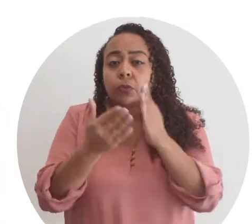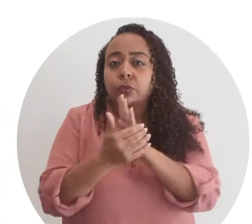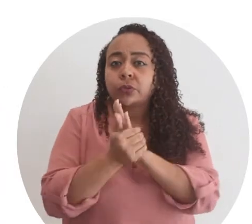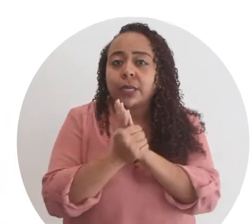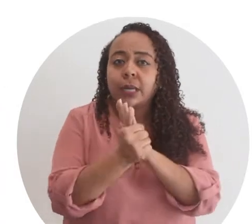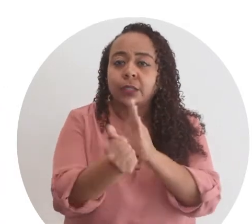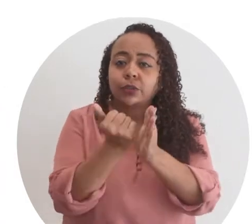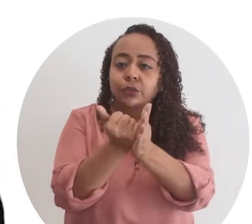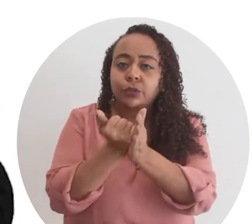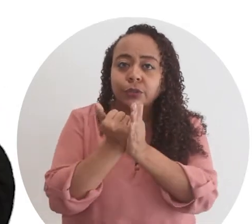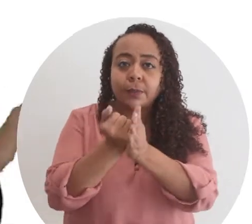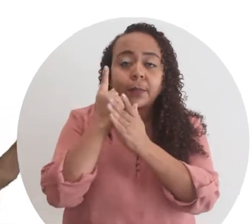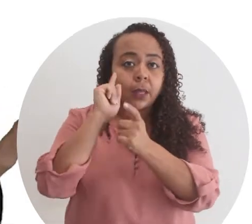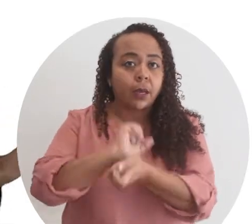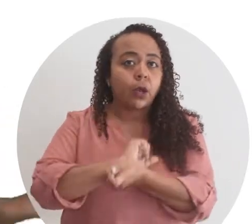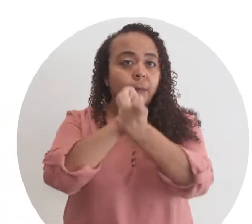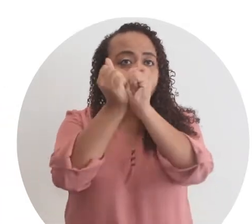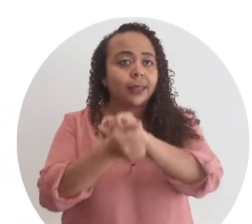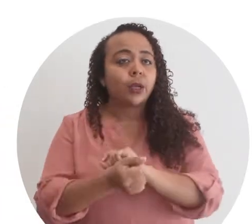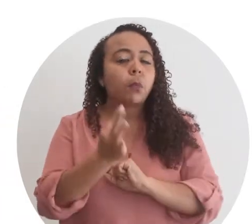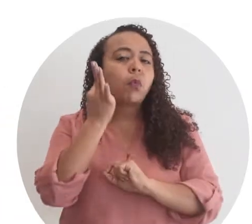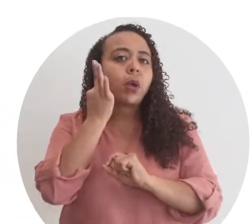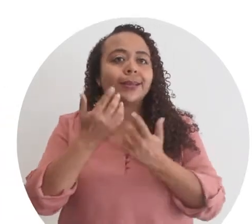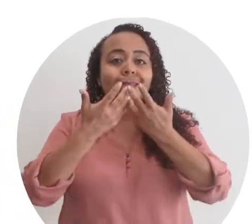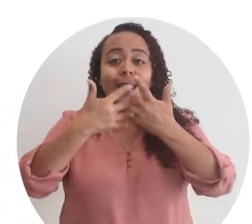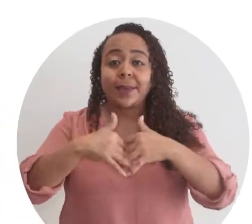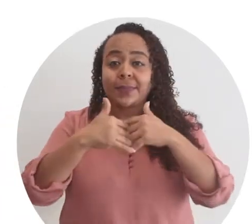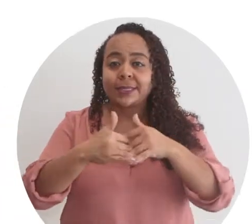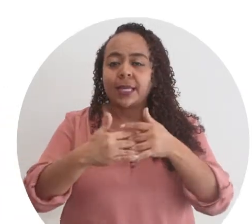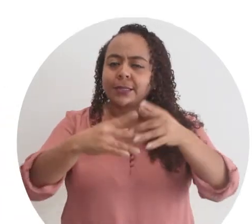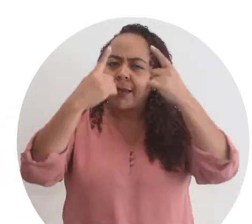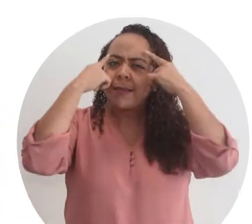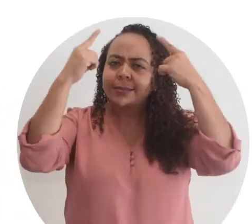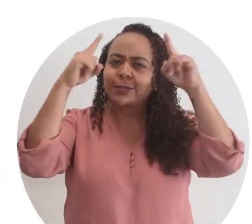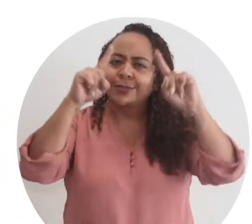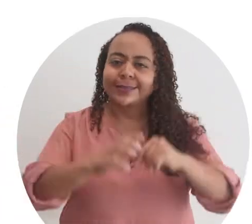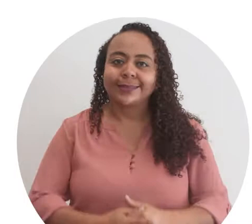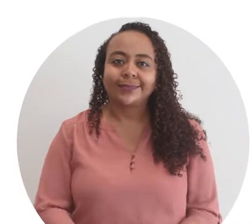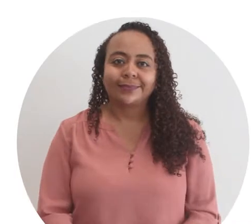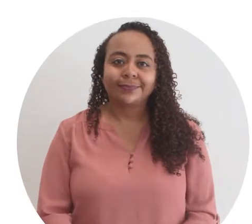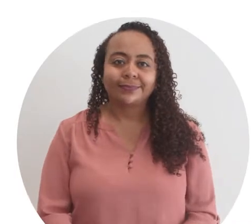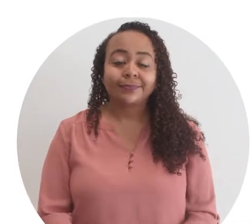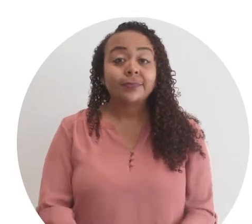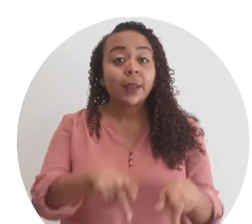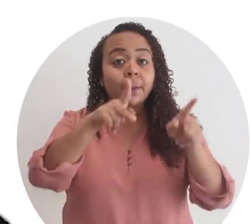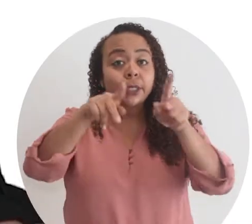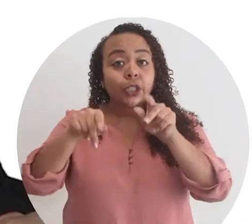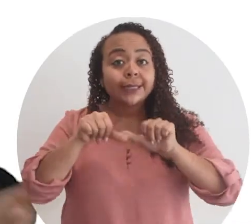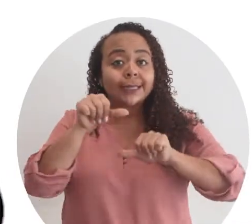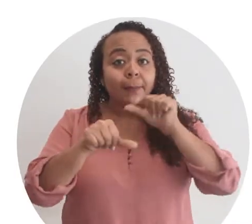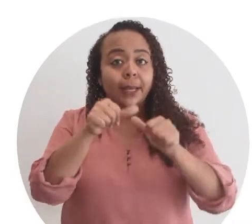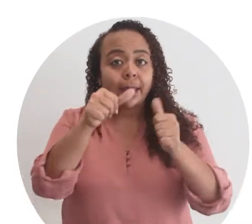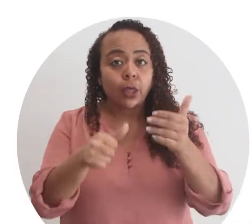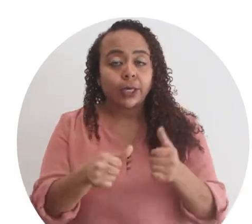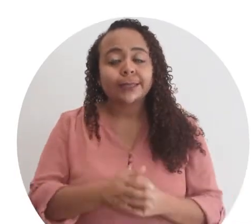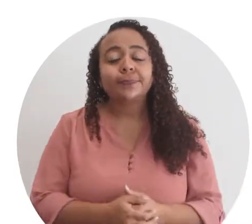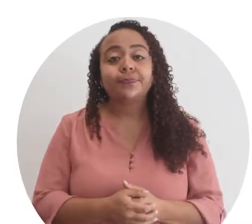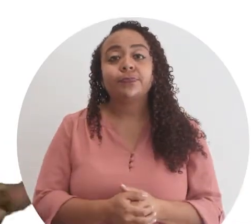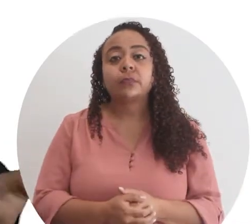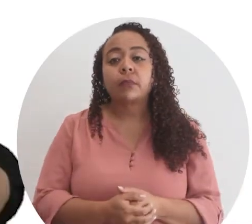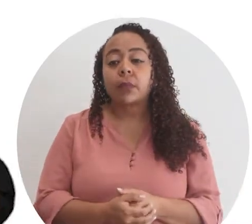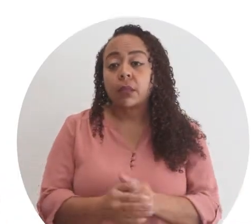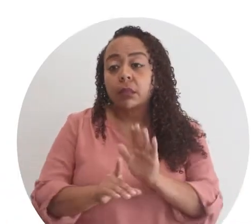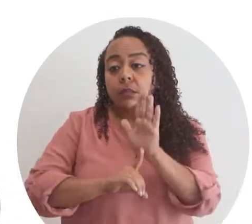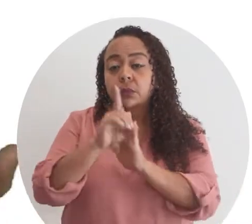numerosos talentos que nos ayudarán a convertirnos en mujeres empresarias exitosas. Las personas emprendedoras